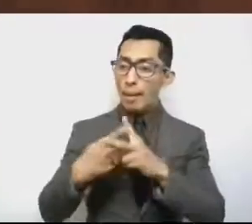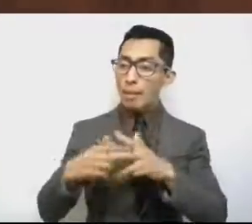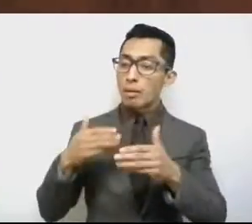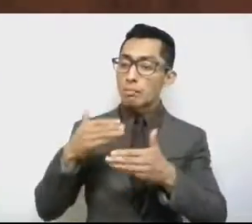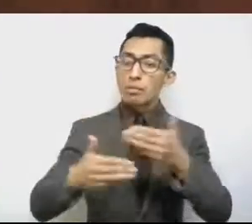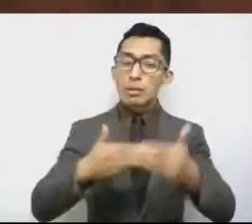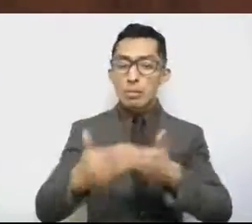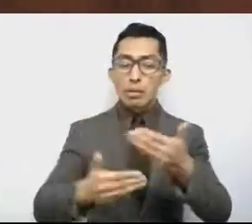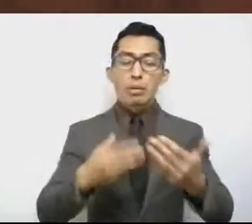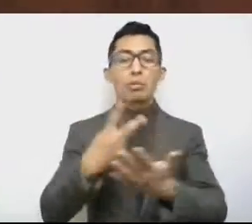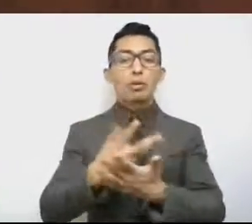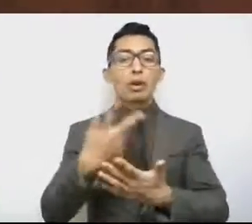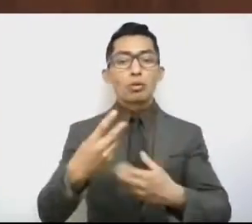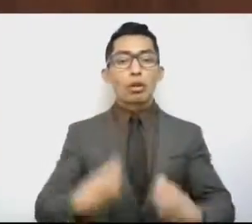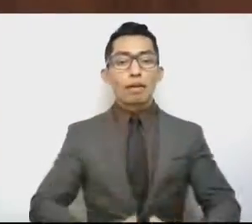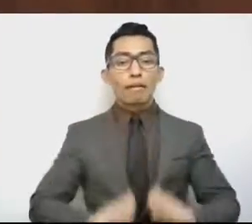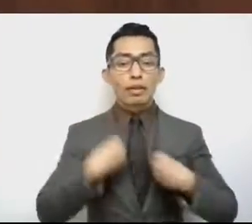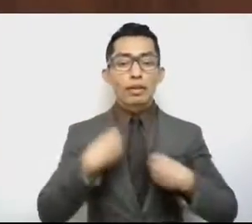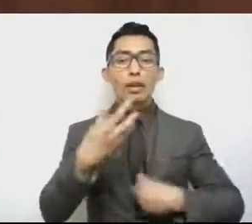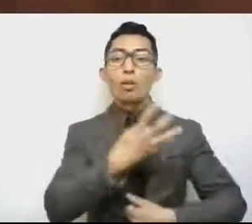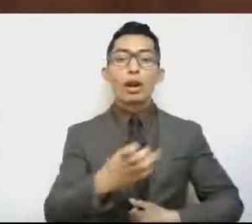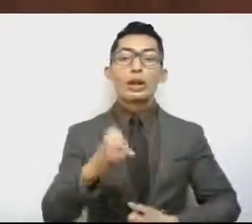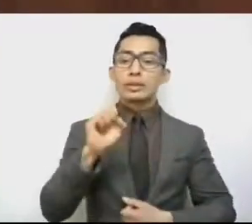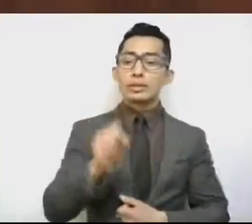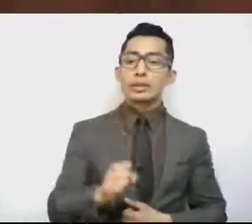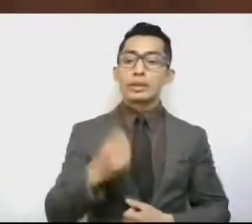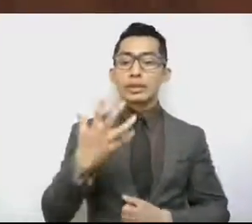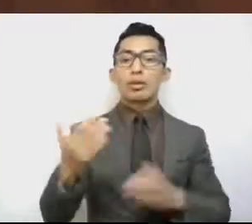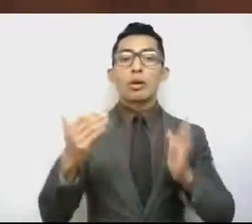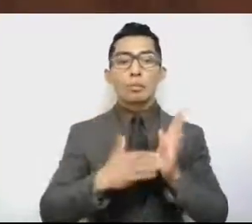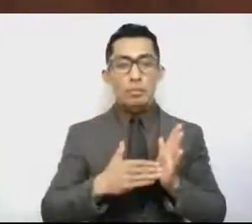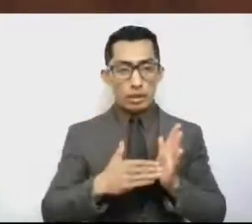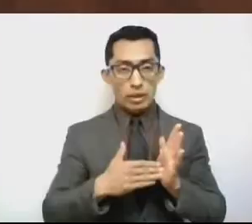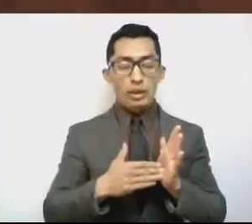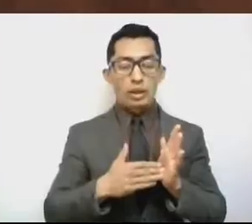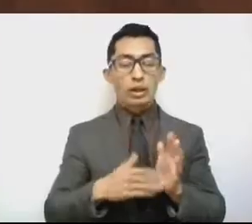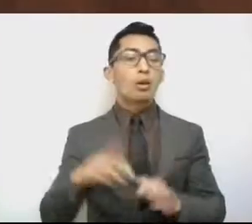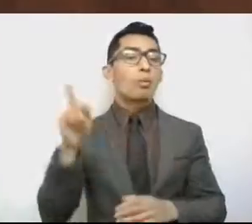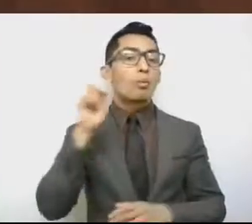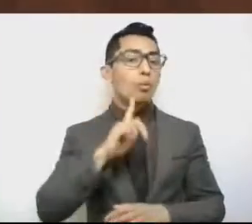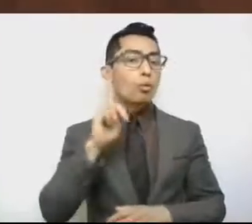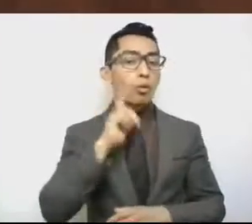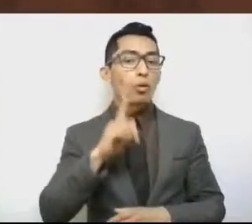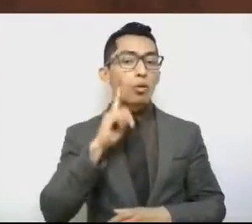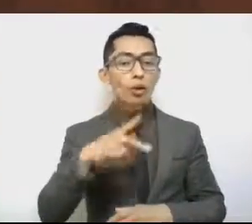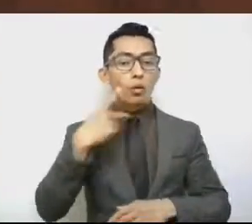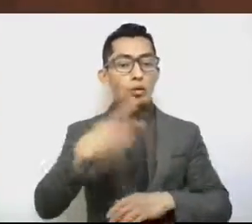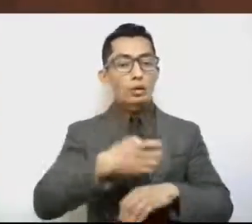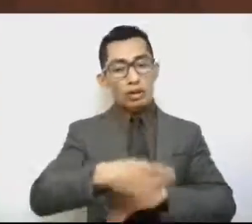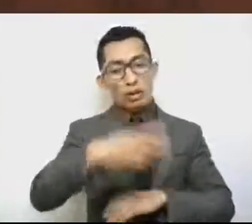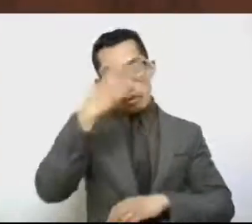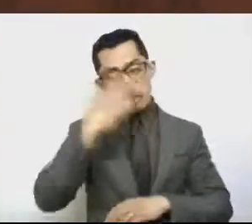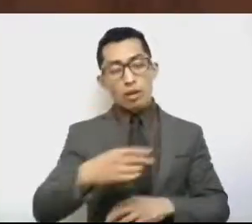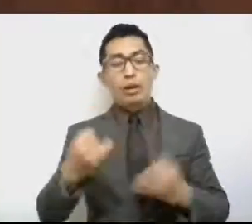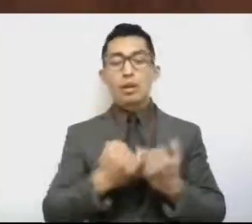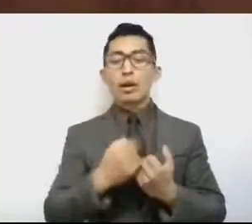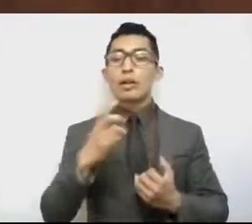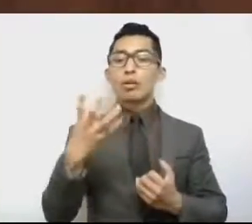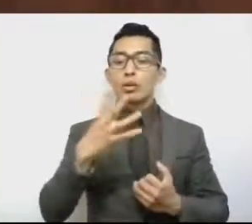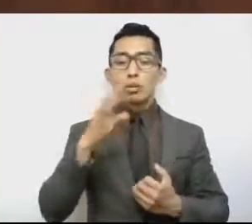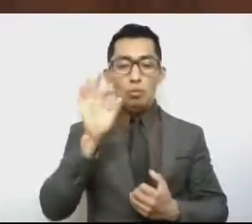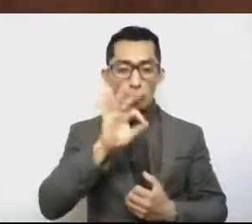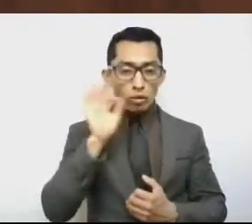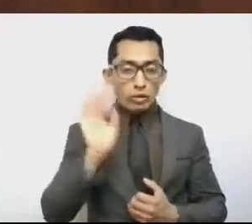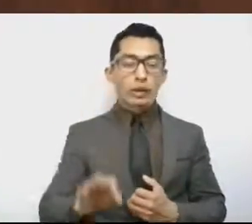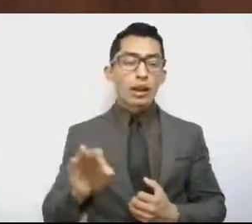proyectos de vida de más de 465 mil mujeres mexiquenses e incrementado en 34%